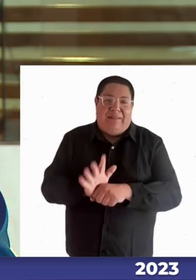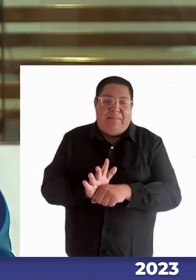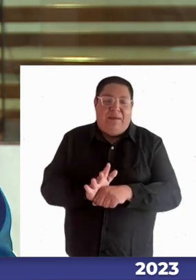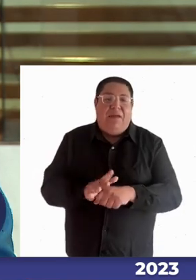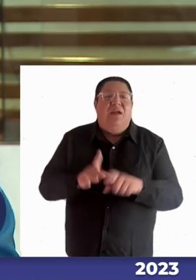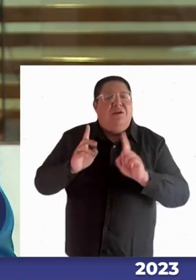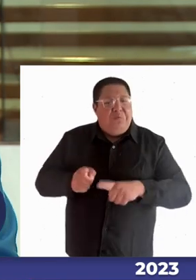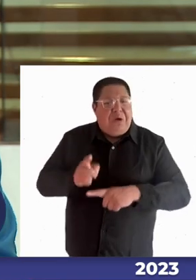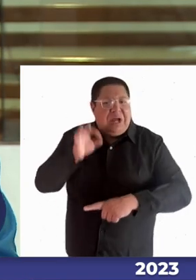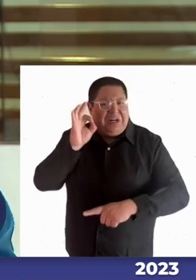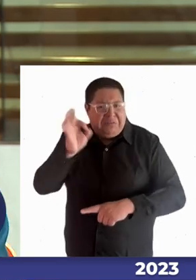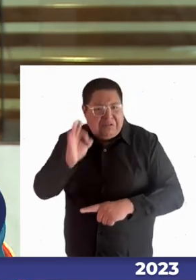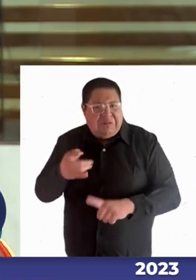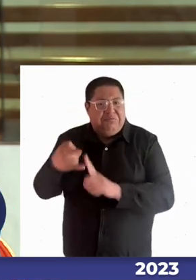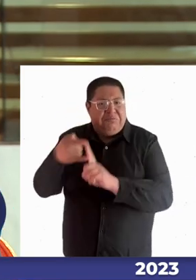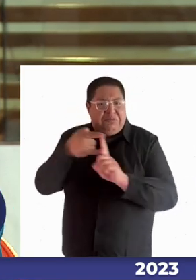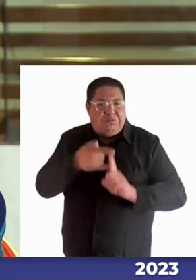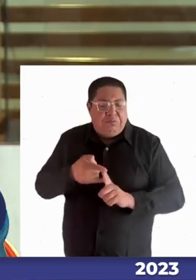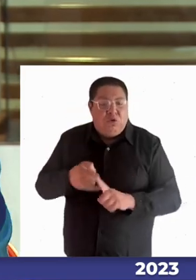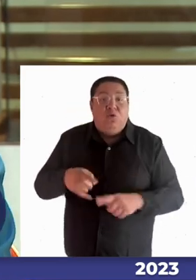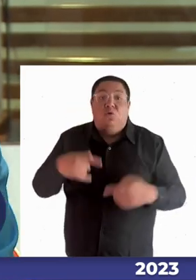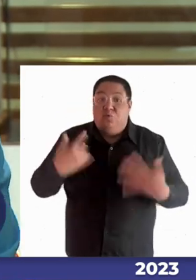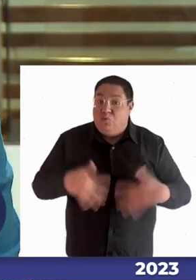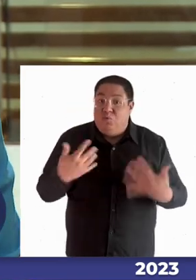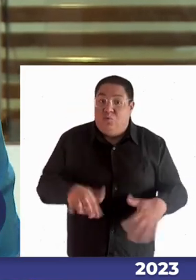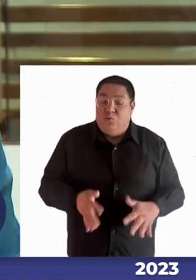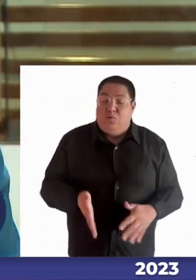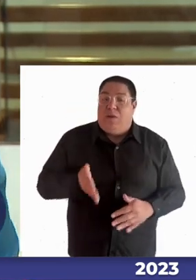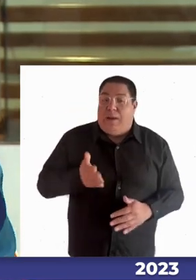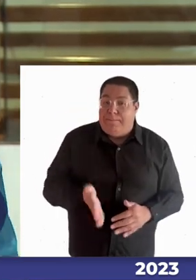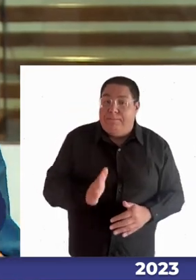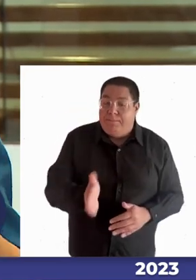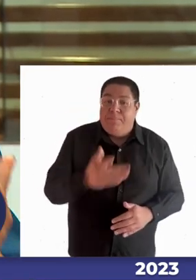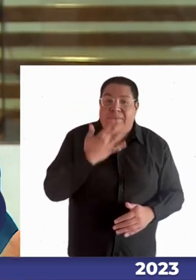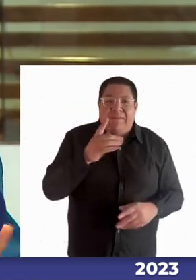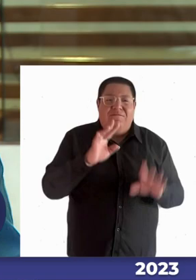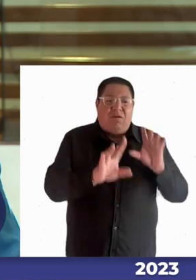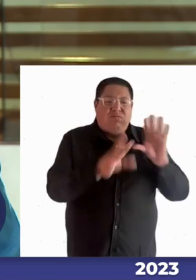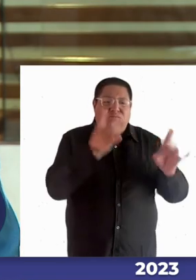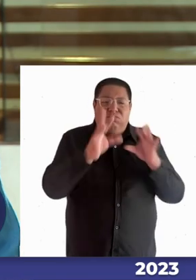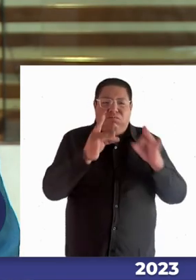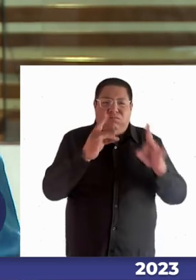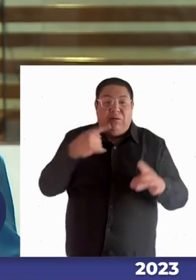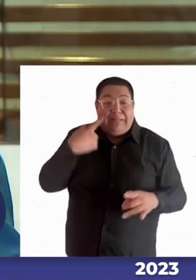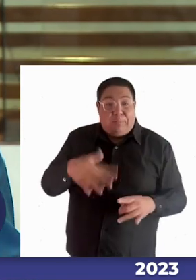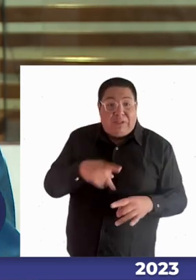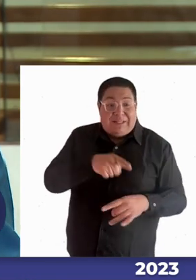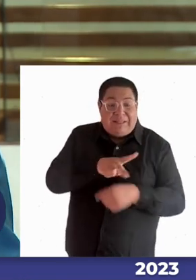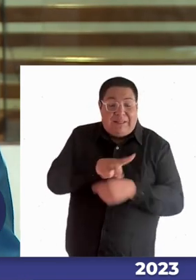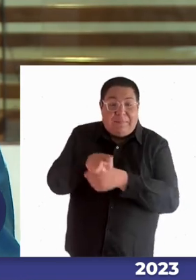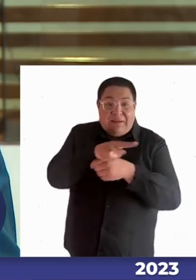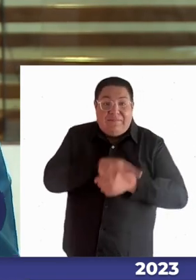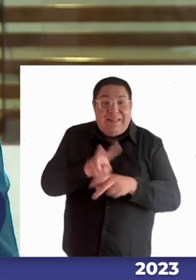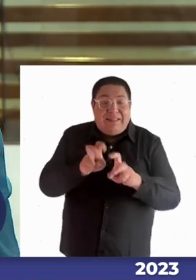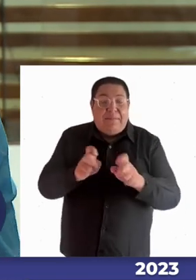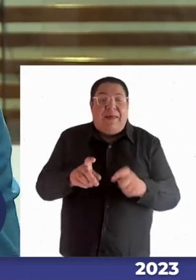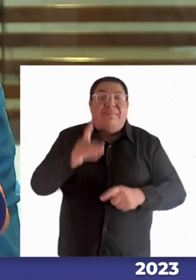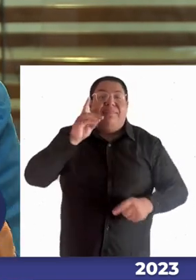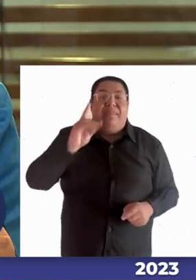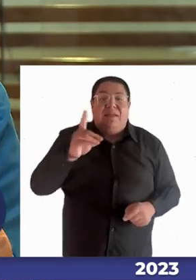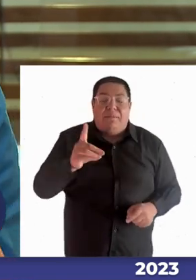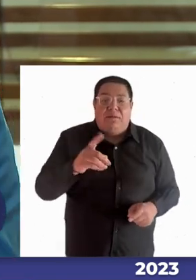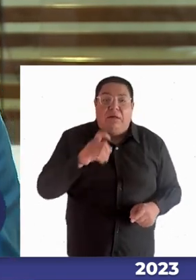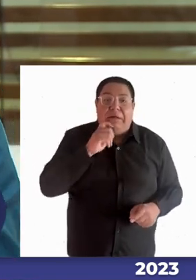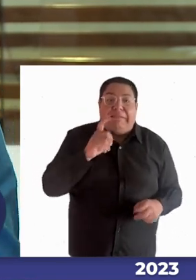y fue súper importante porque empezamos a visibilizar en pandemia temas de discapacidad que a lo mejor eran